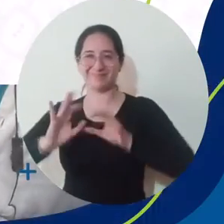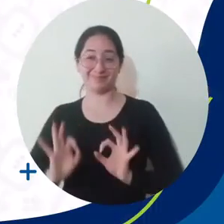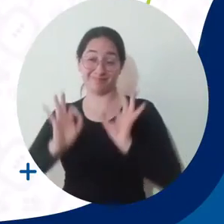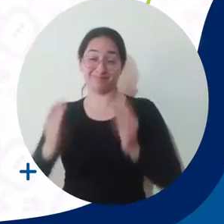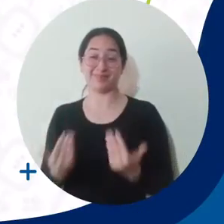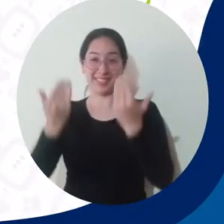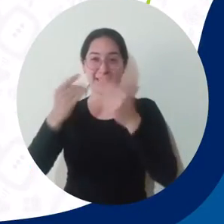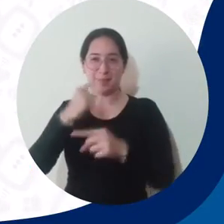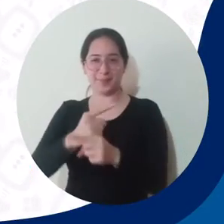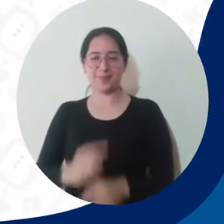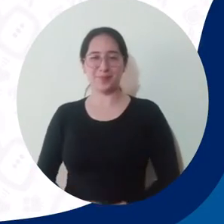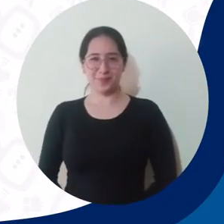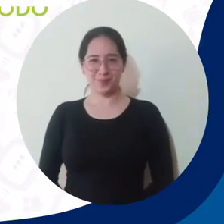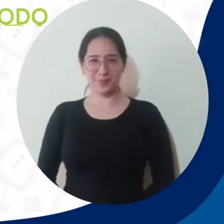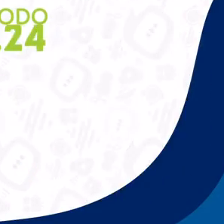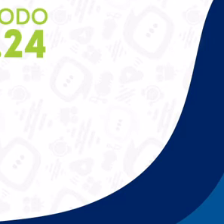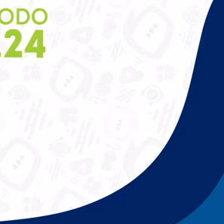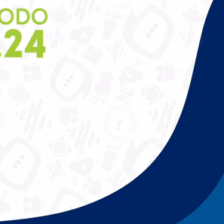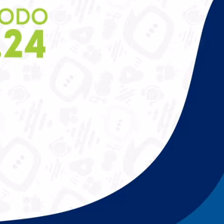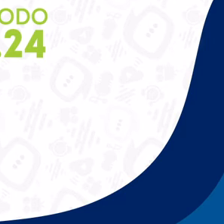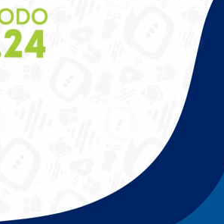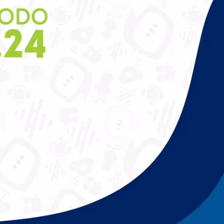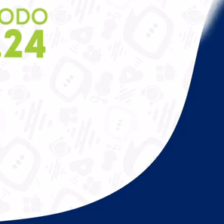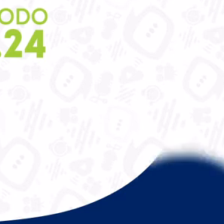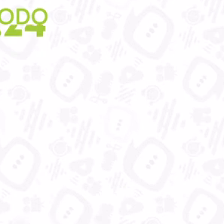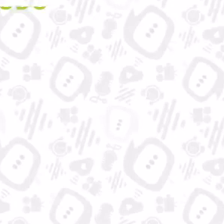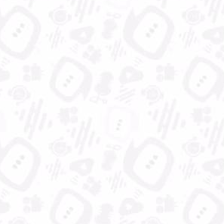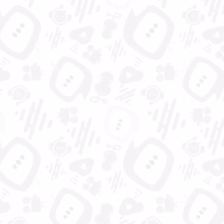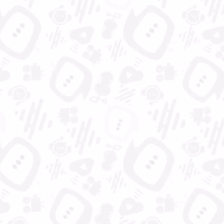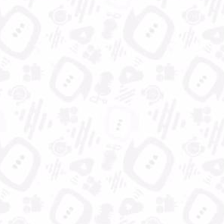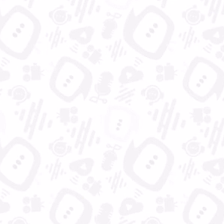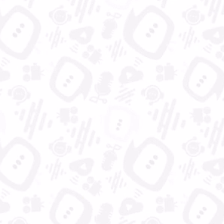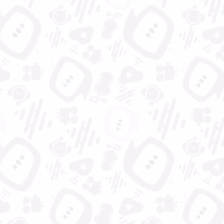territorio. Universidad de Magdalena, aún más incluyente e innovadora.